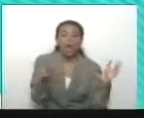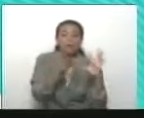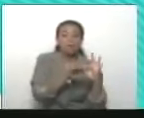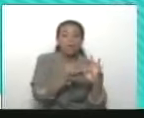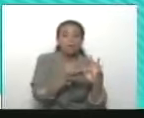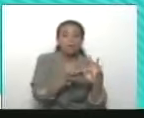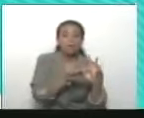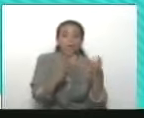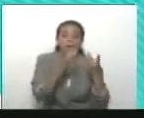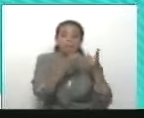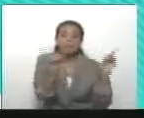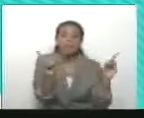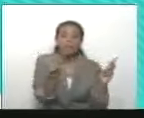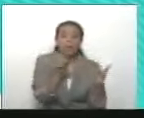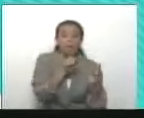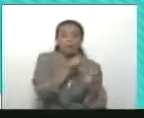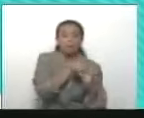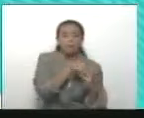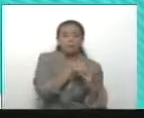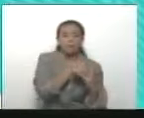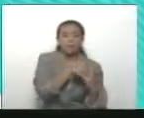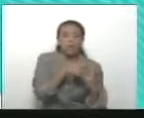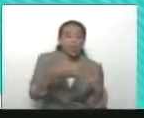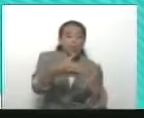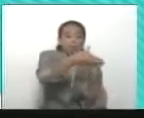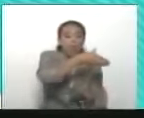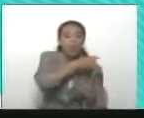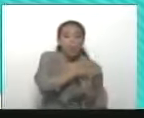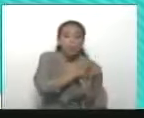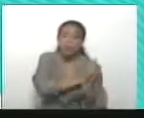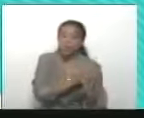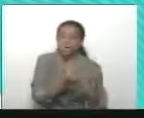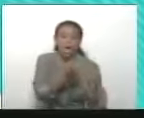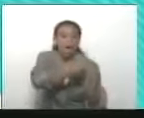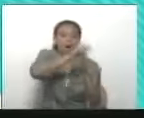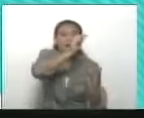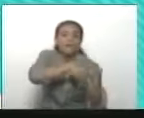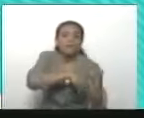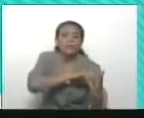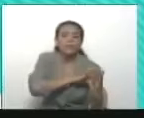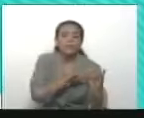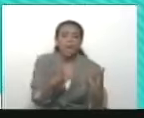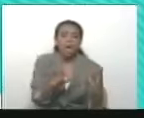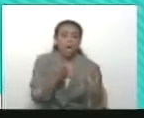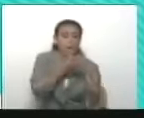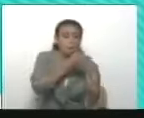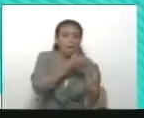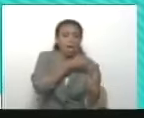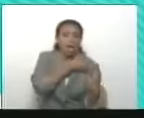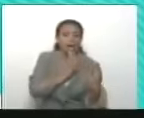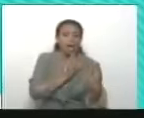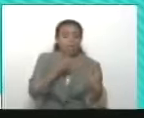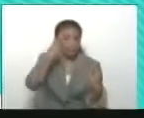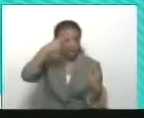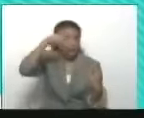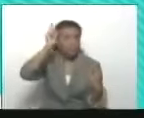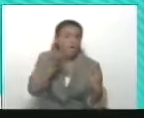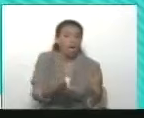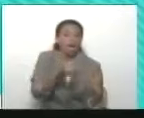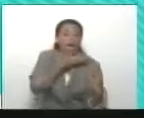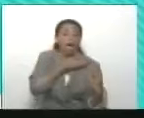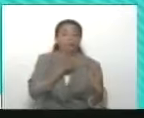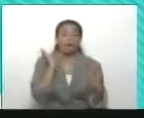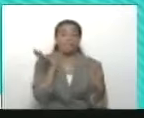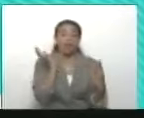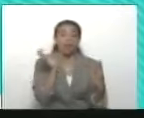Democrática. De un conjunto de opositores que ya habían firmado el acuerdo y habían participado exitosamente en las elecciones parlamentarias.